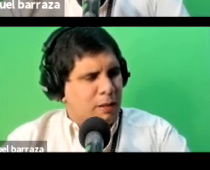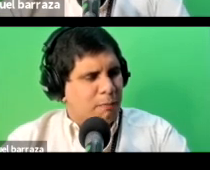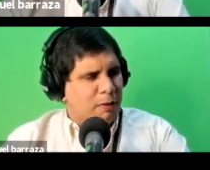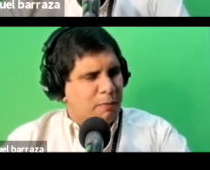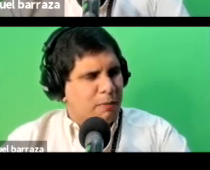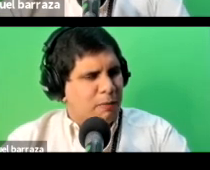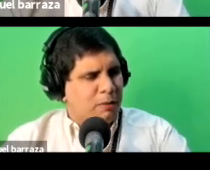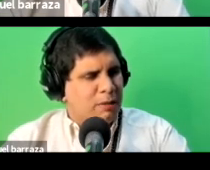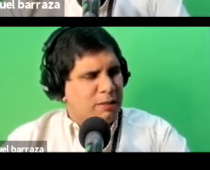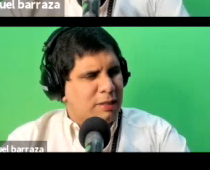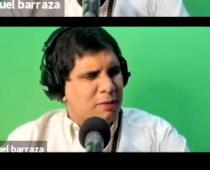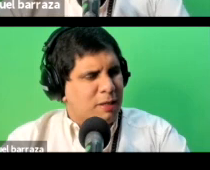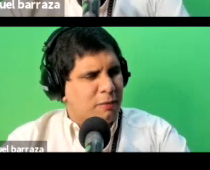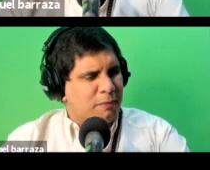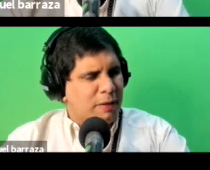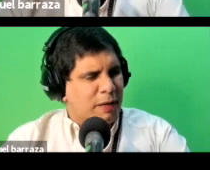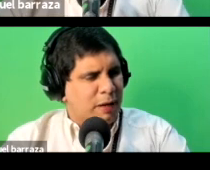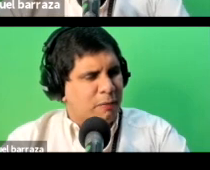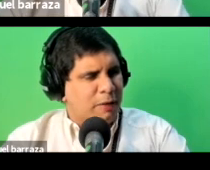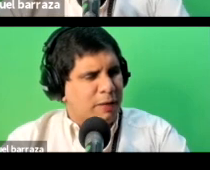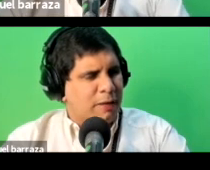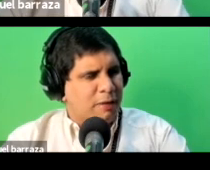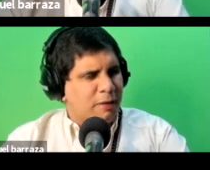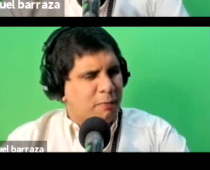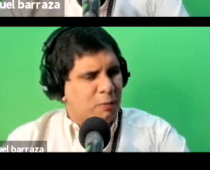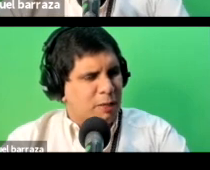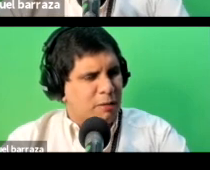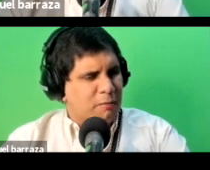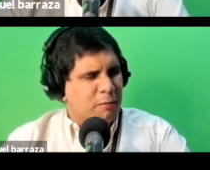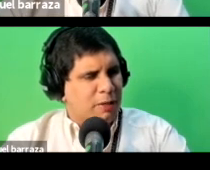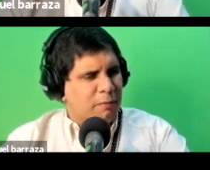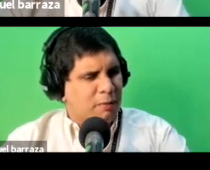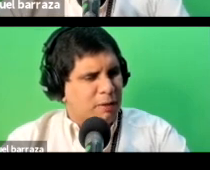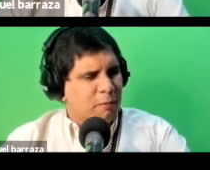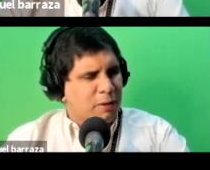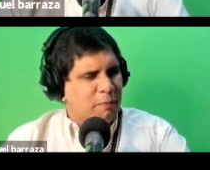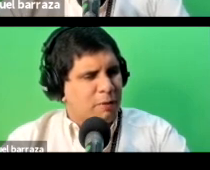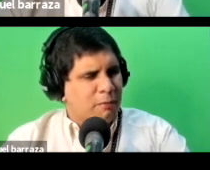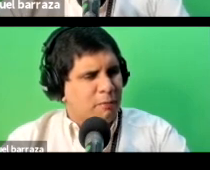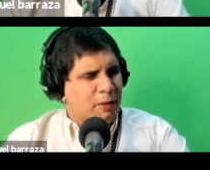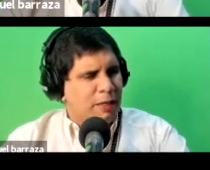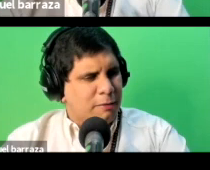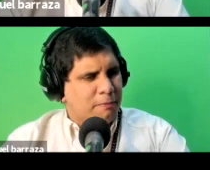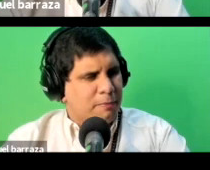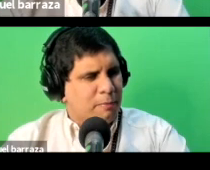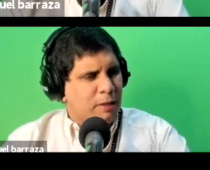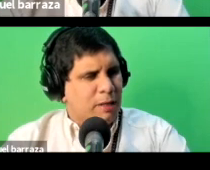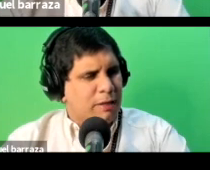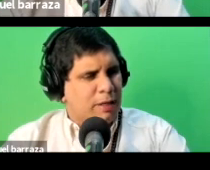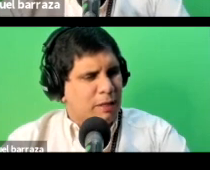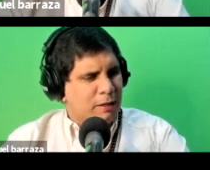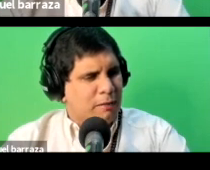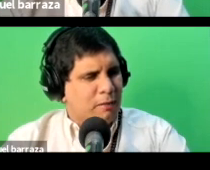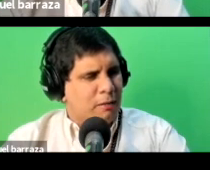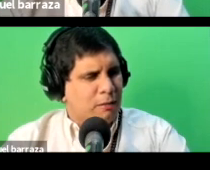En PowerPoint. No sé exactamente. Si hay alguna herramienta puntual. Pero por ejemplo. Podrías poner un link. Que